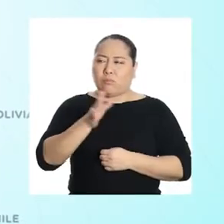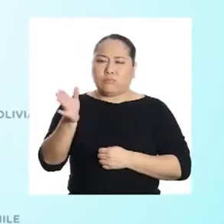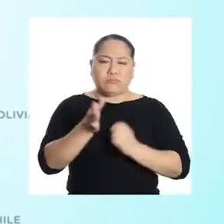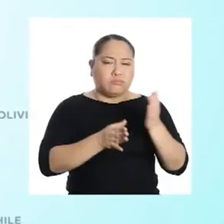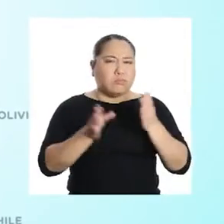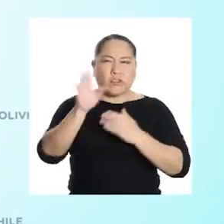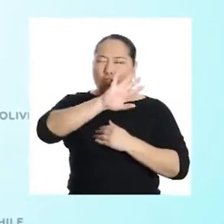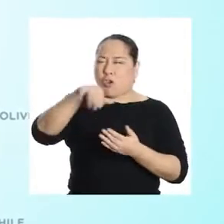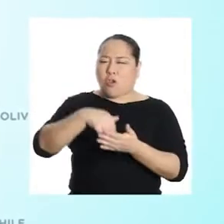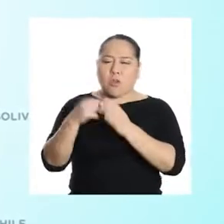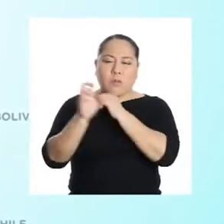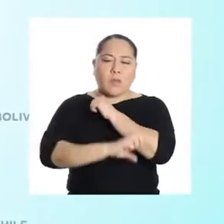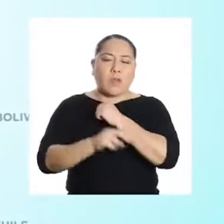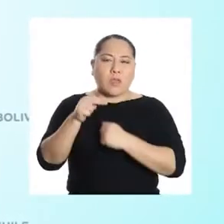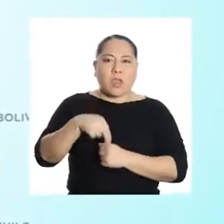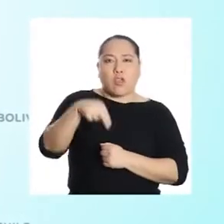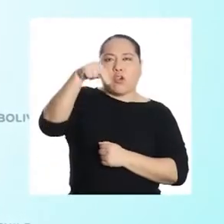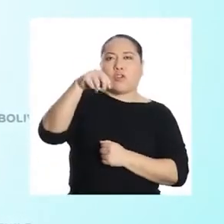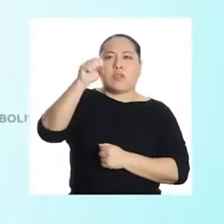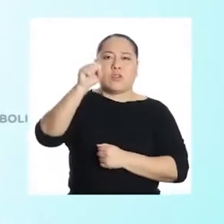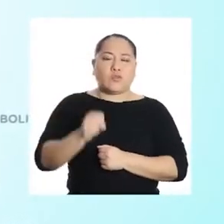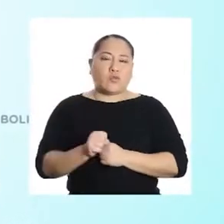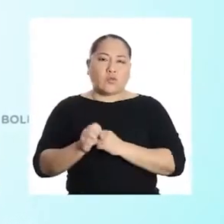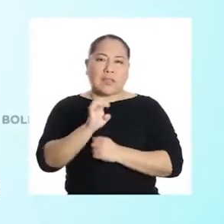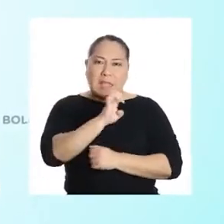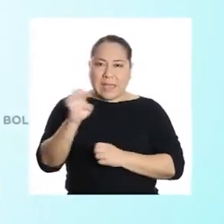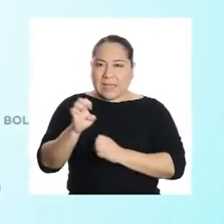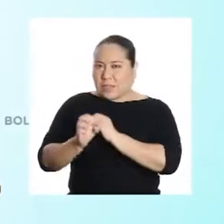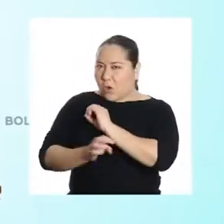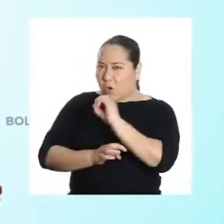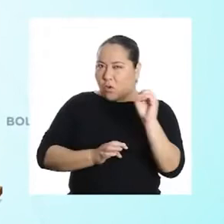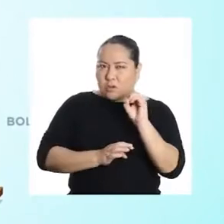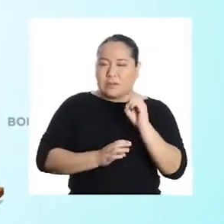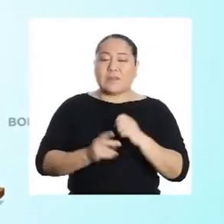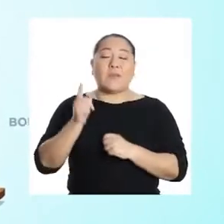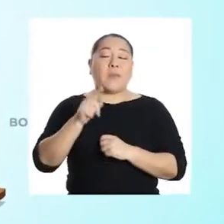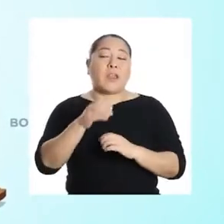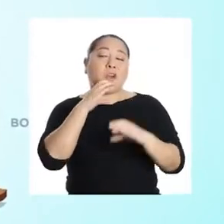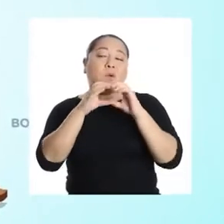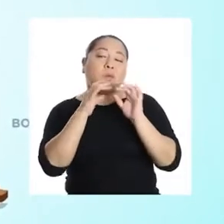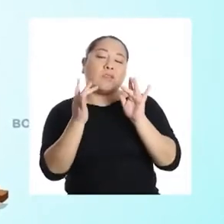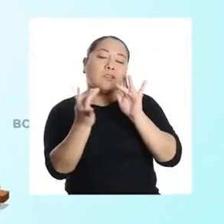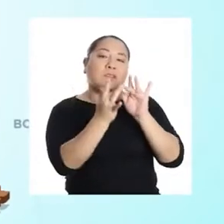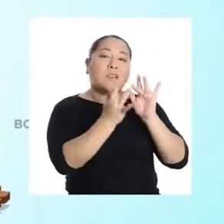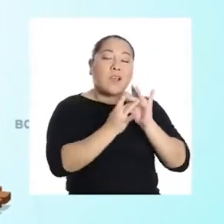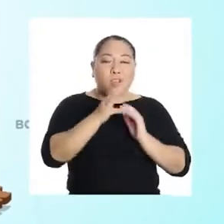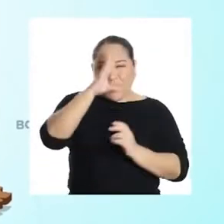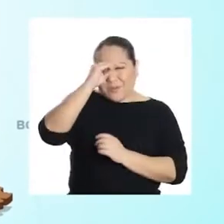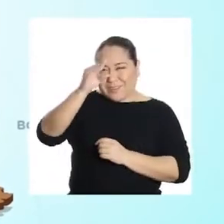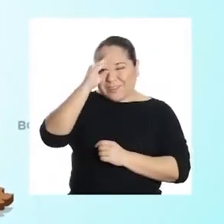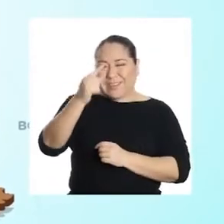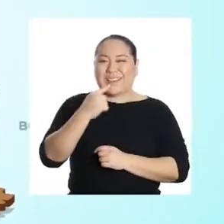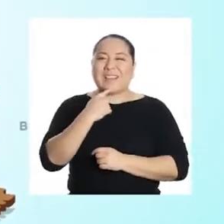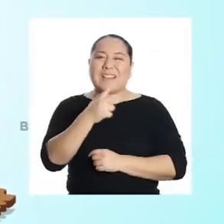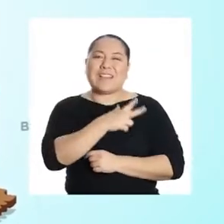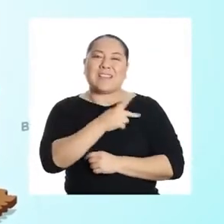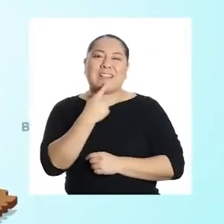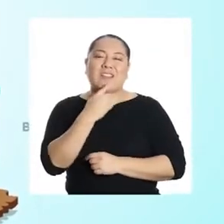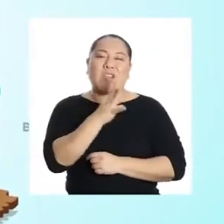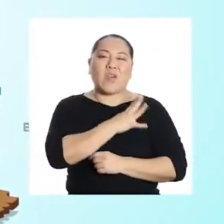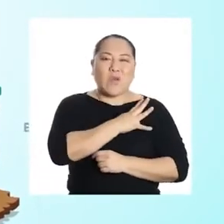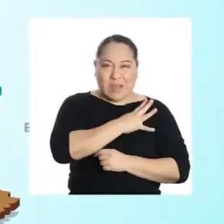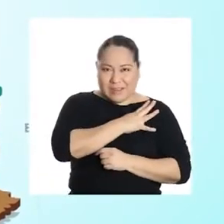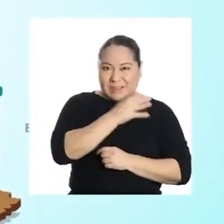Voy a recorrer todo el país, de norte a sur, de este a oeste, para hablar con las chicas y los chicos de